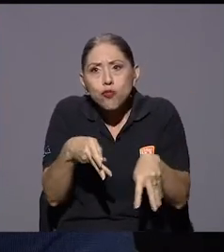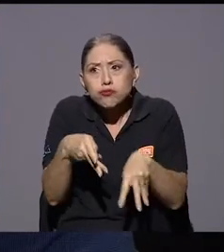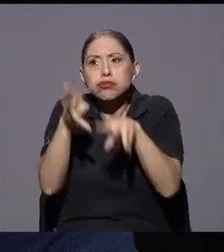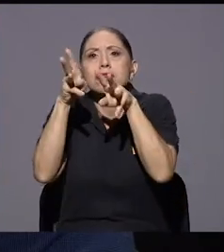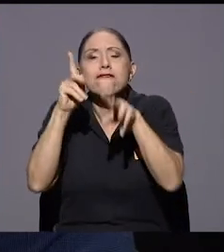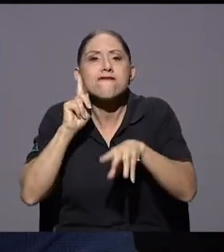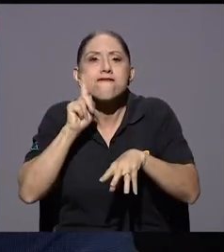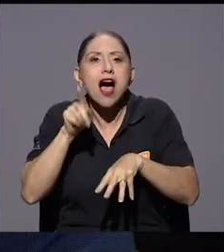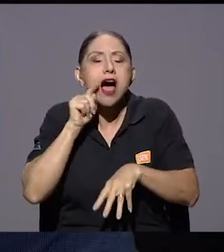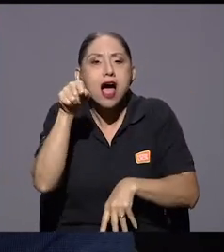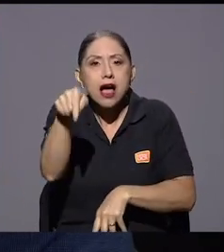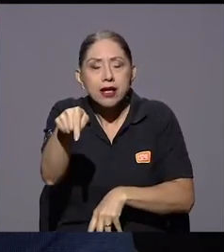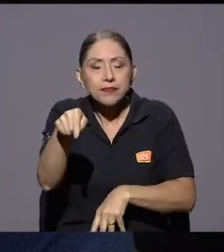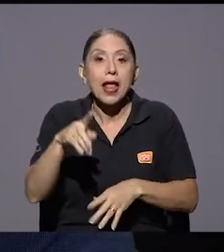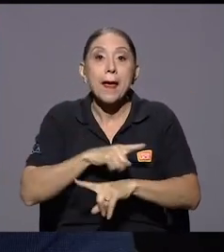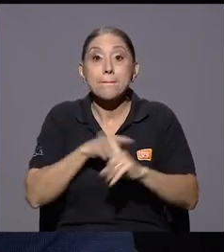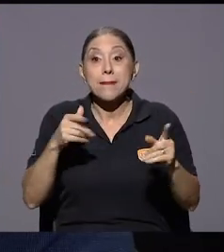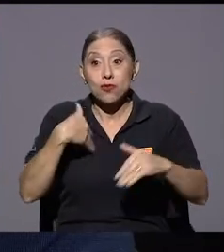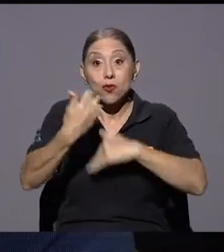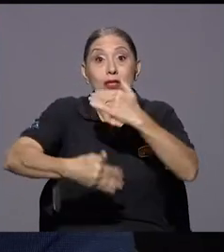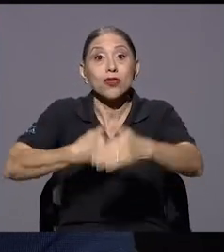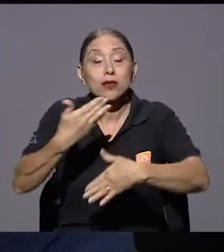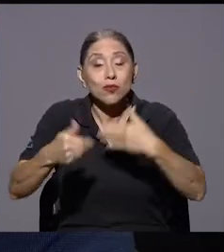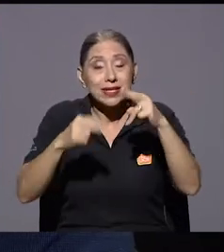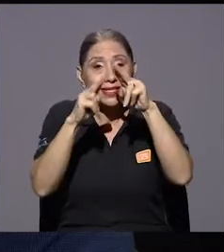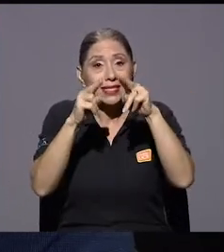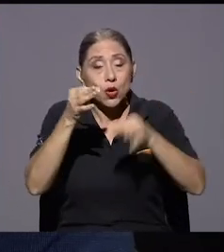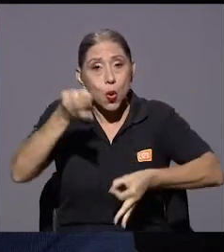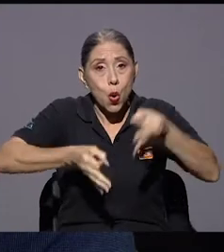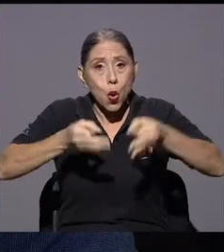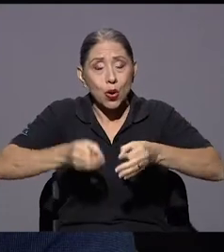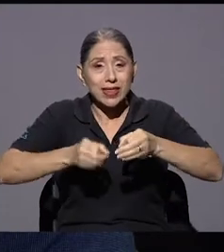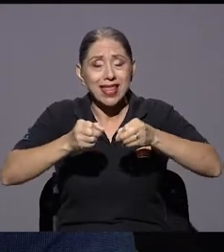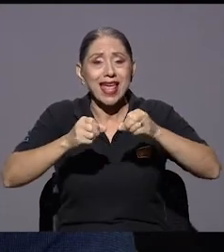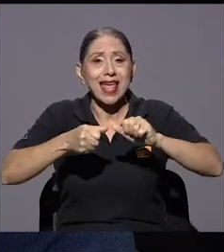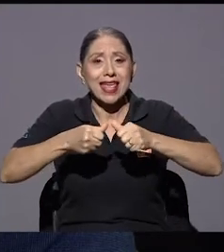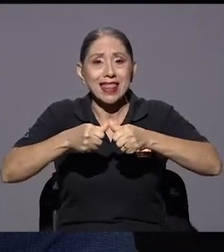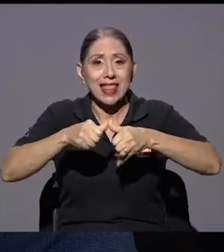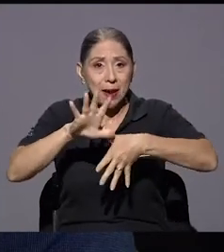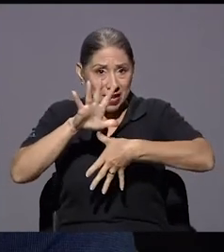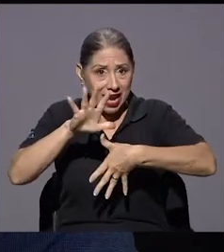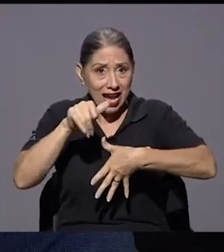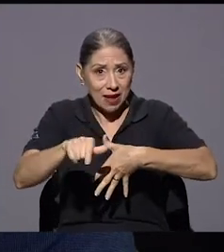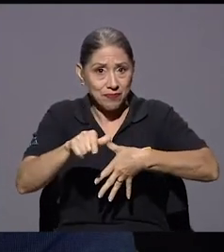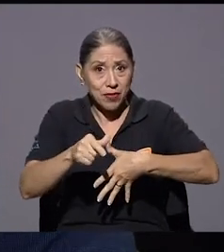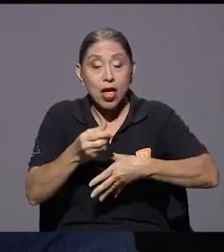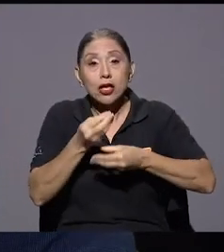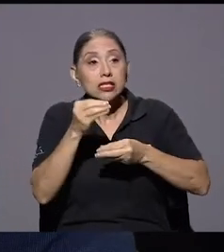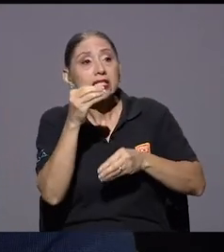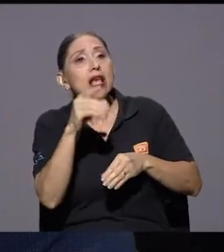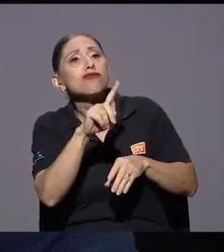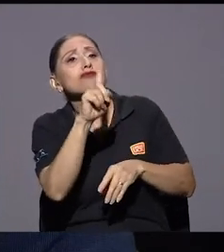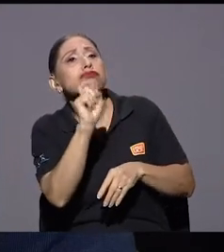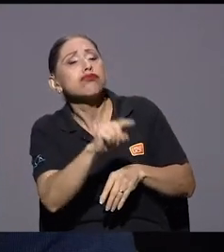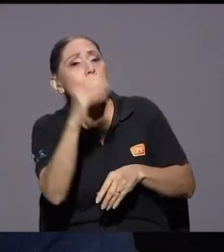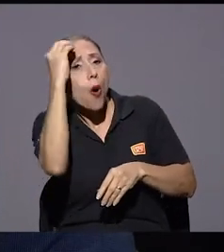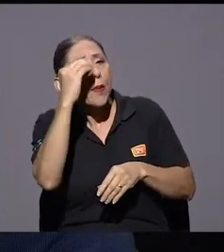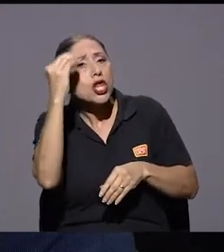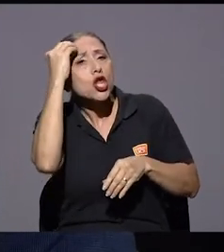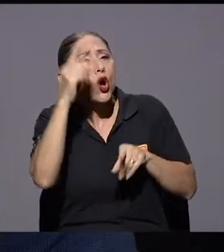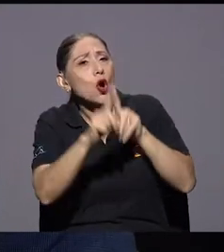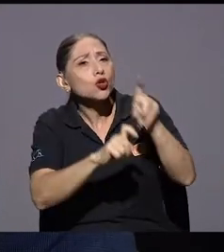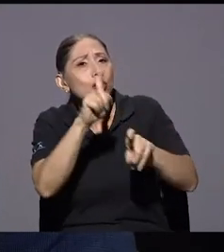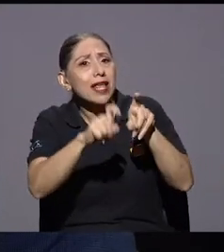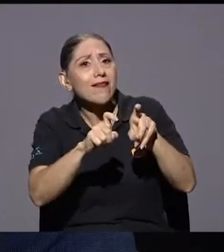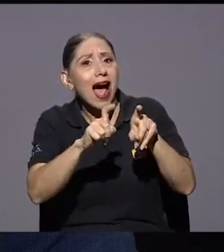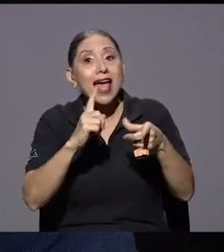claramente cuando se da la opinión consultiva de la corte interamericana sobre matrimonio igualitario la elección se parte